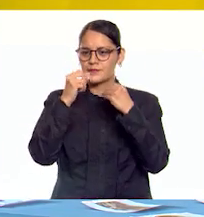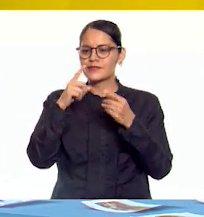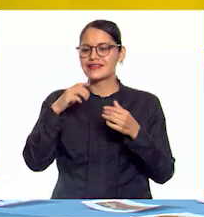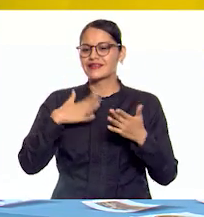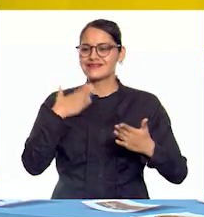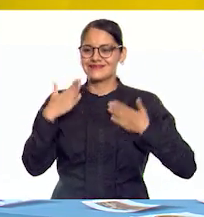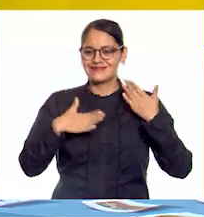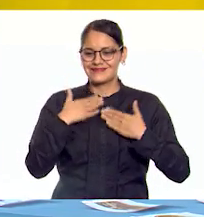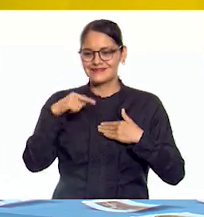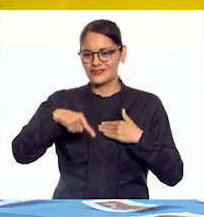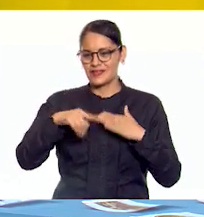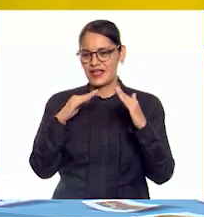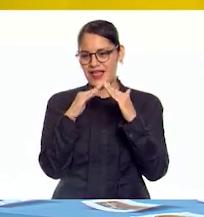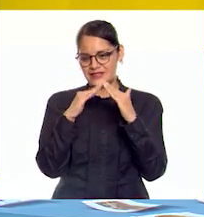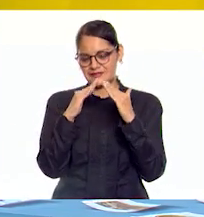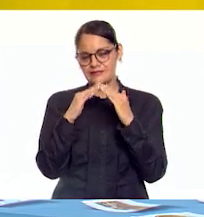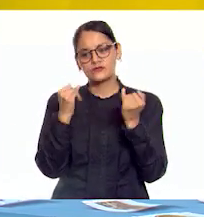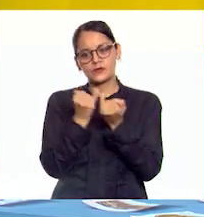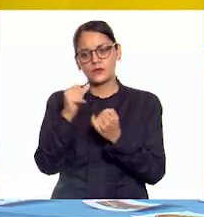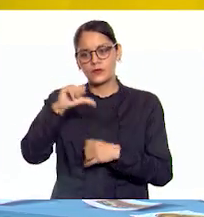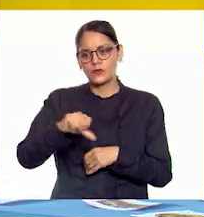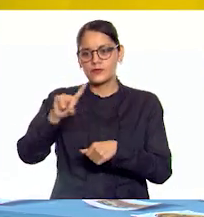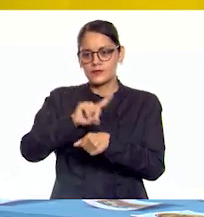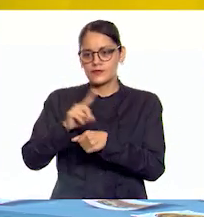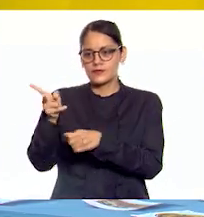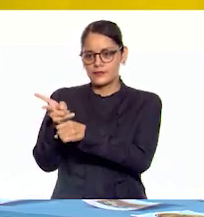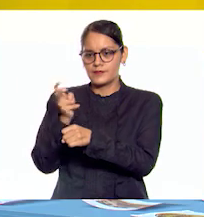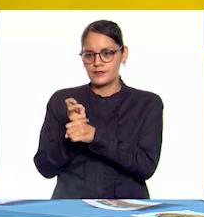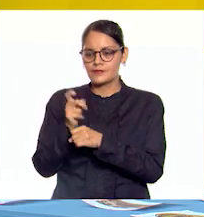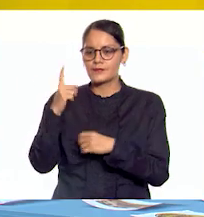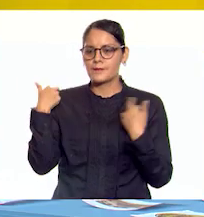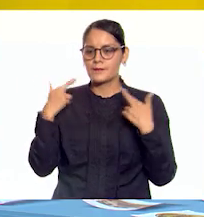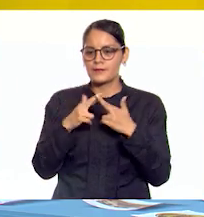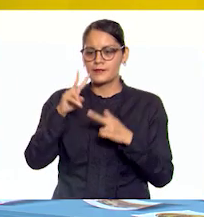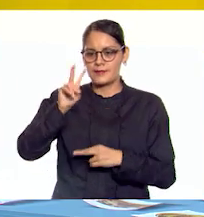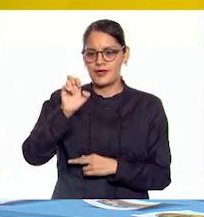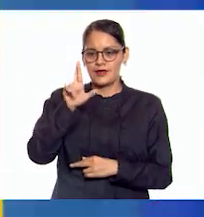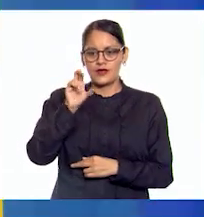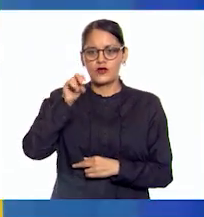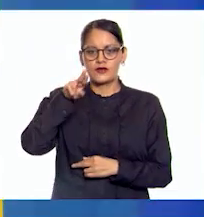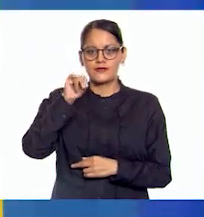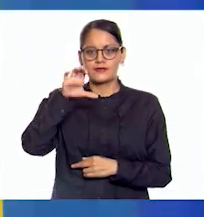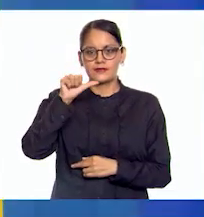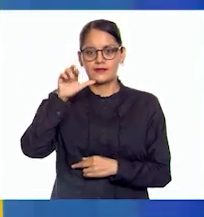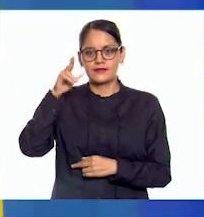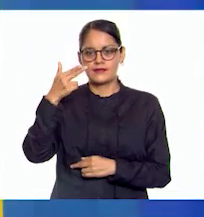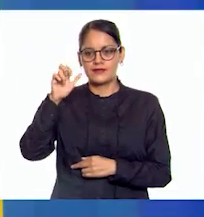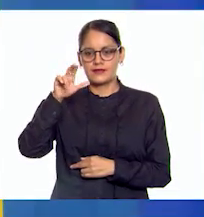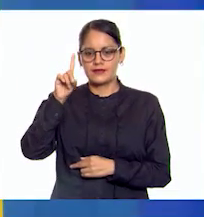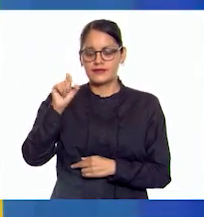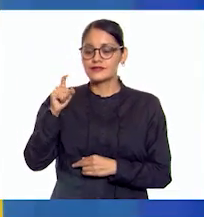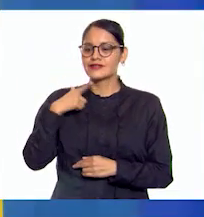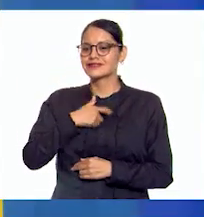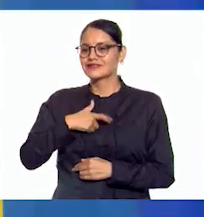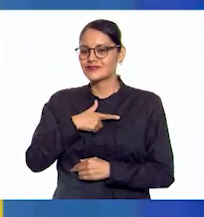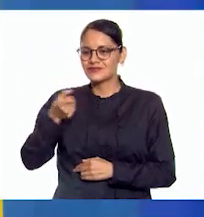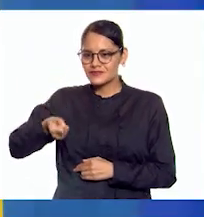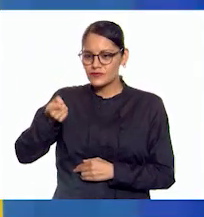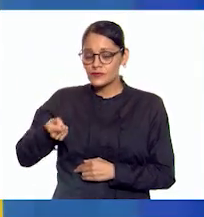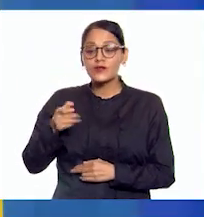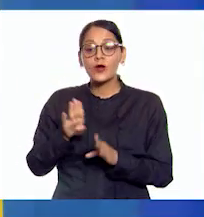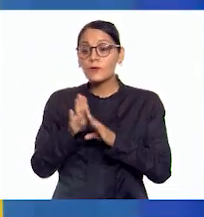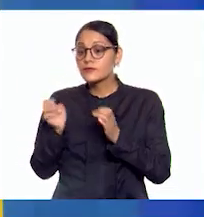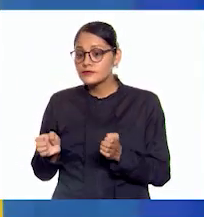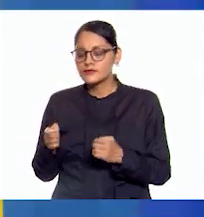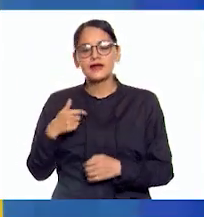hogares. Y el día de hoy nos acompaña la maestra Verónica Hernández, a quien saludo con mucho gusto. ¿Cómo estás? ¿Cómo estás, Jenny? Y yo